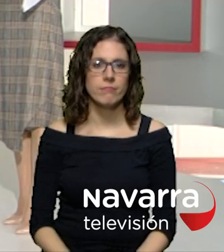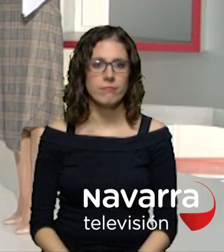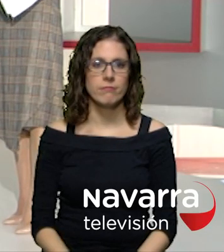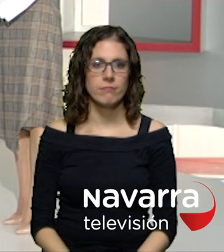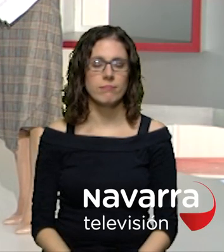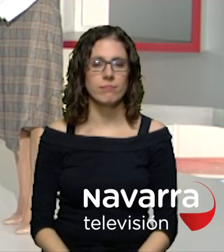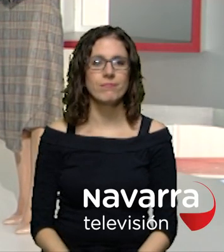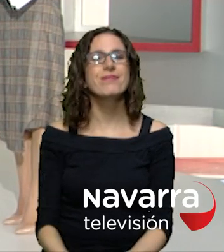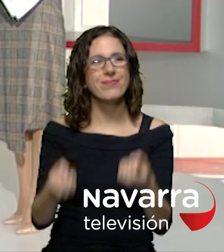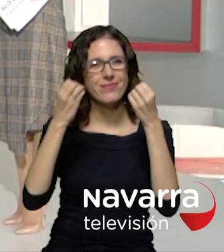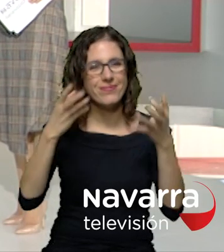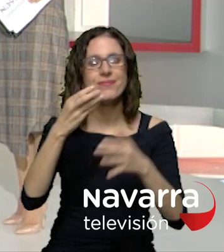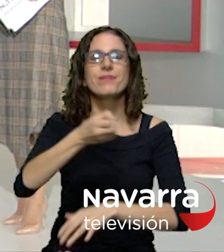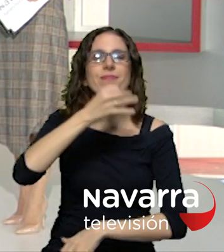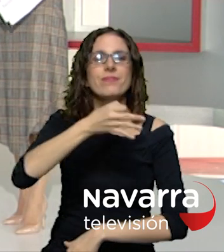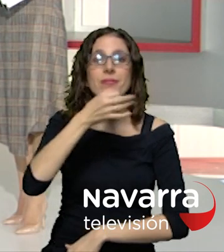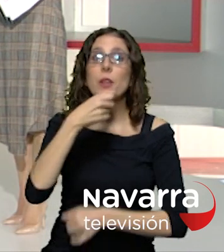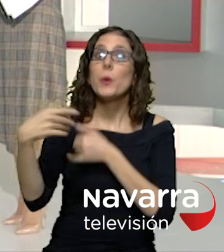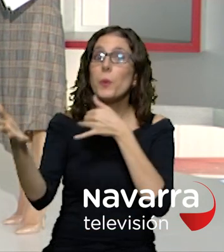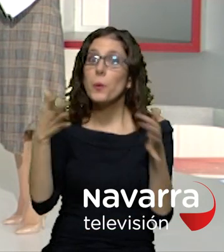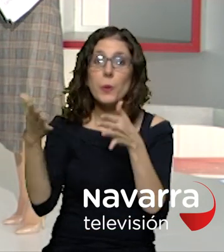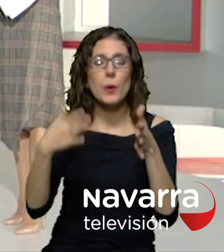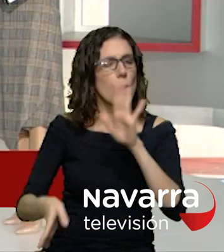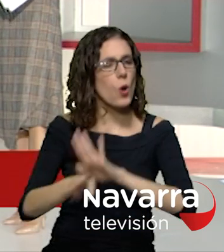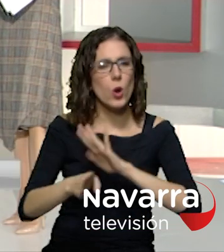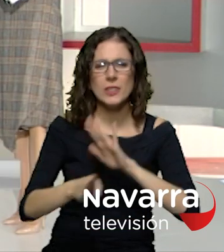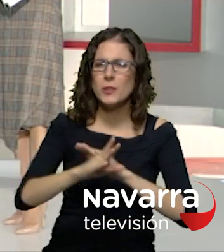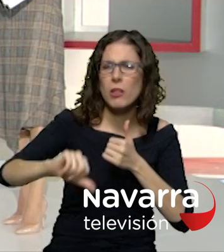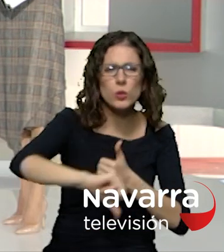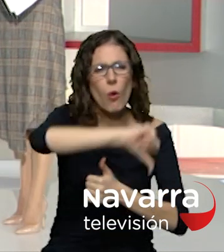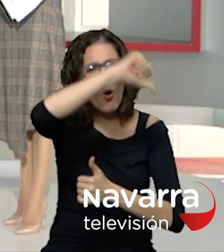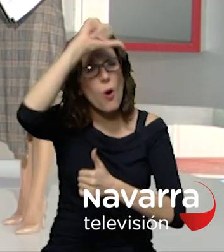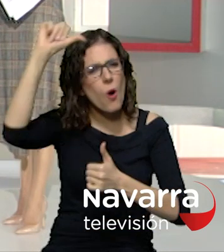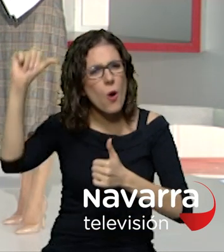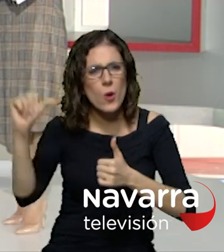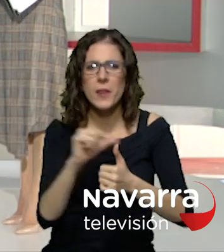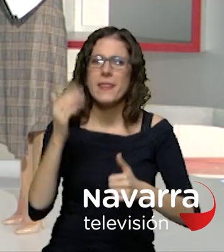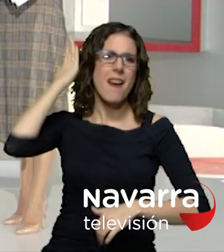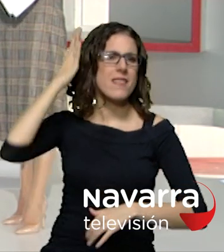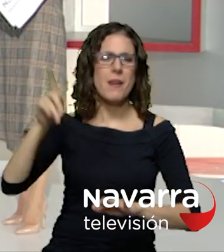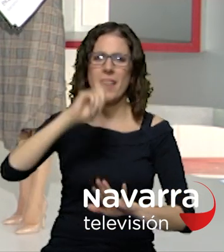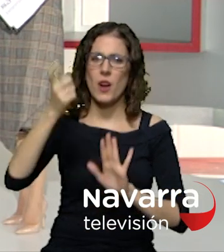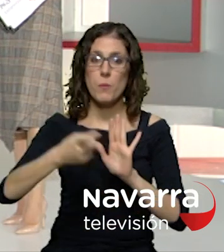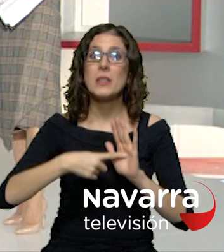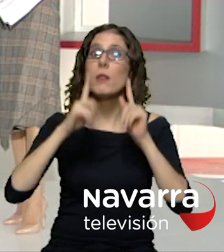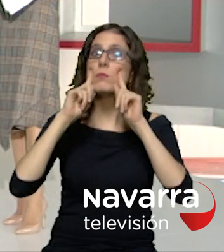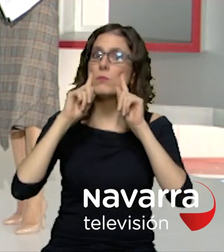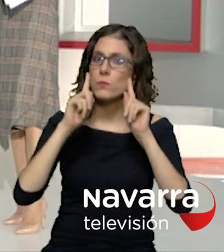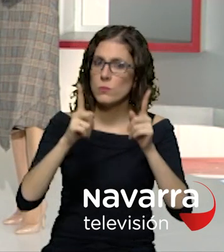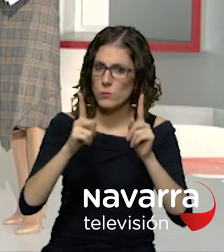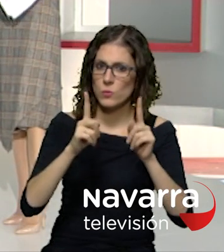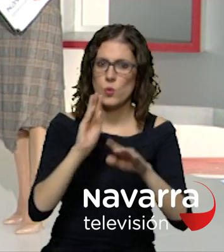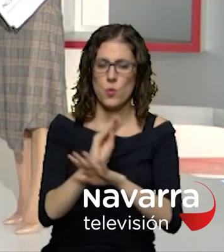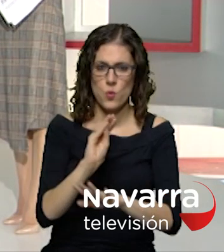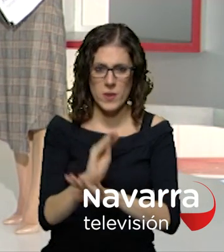qué tal buenas tardes el viento seguirá soplando fuerte todo el día de norte a su máxima precaución por tanto además hoy les vamos a poner